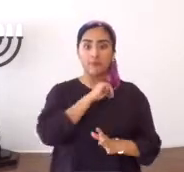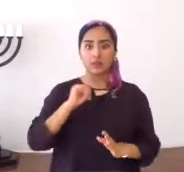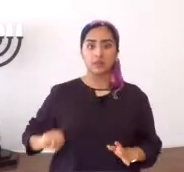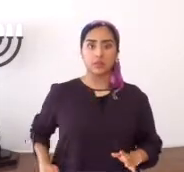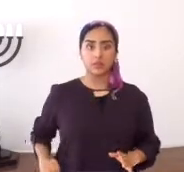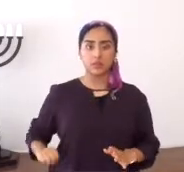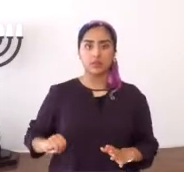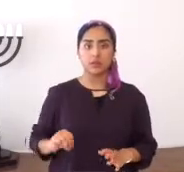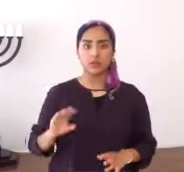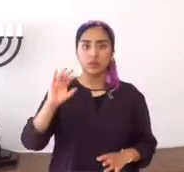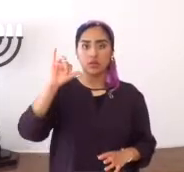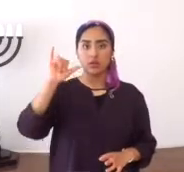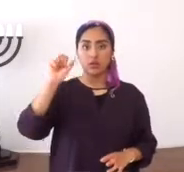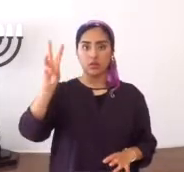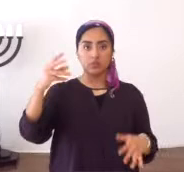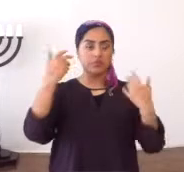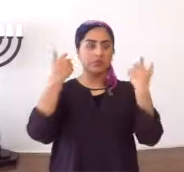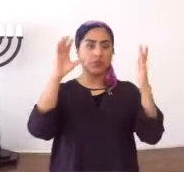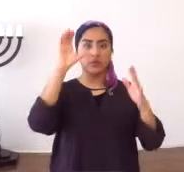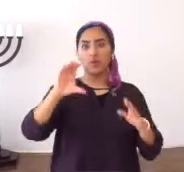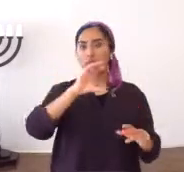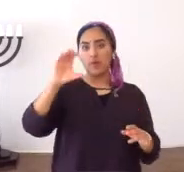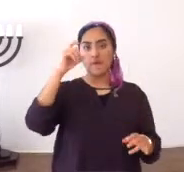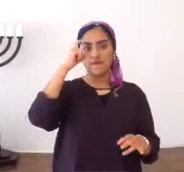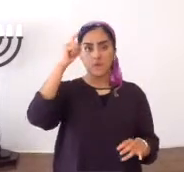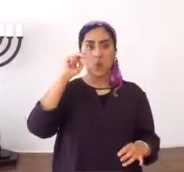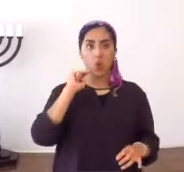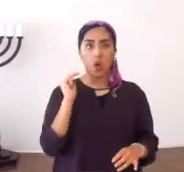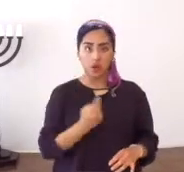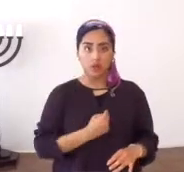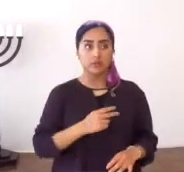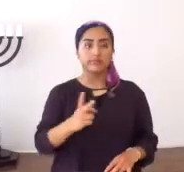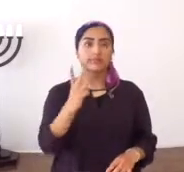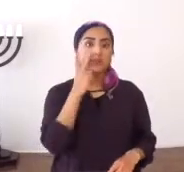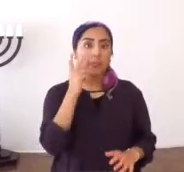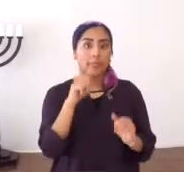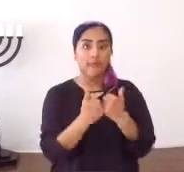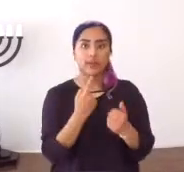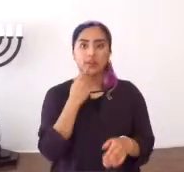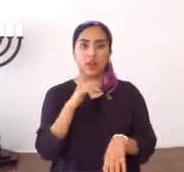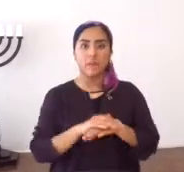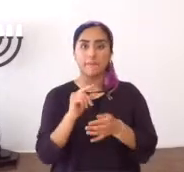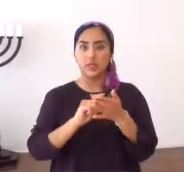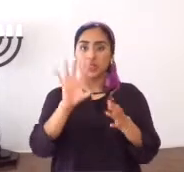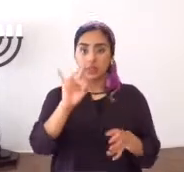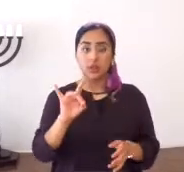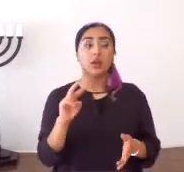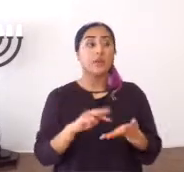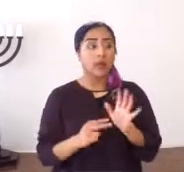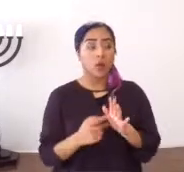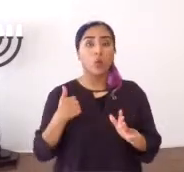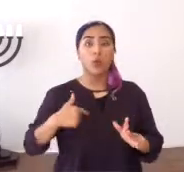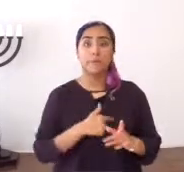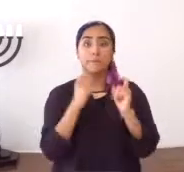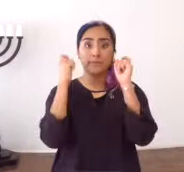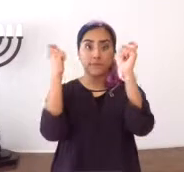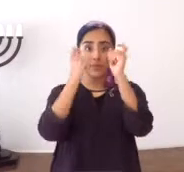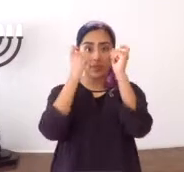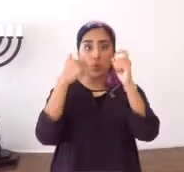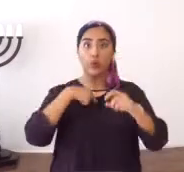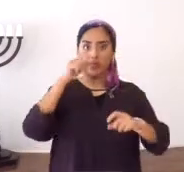Pesach, que es Mashiach, Yahshua, ya fue sacrificado, nosotros, fíjese usted, muy bien, como dice el verso 8,